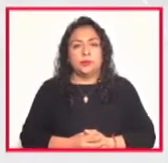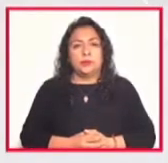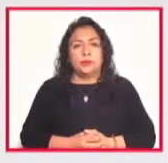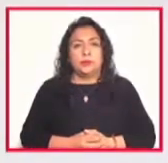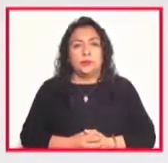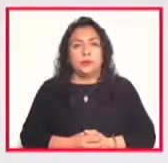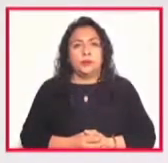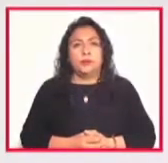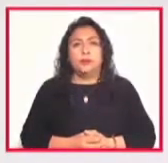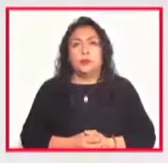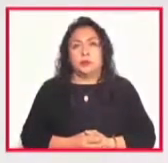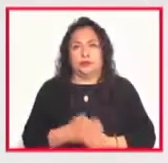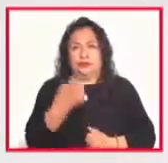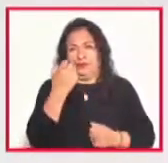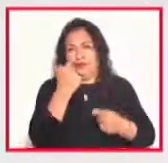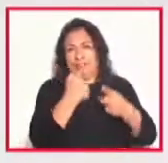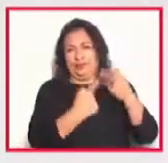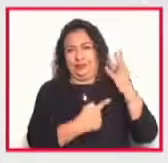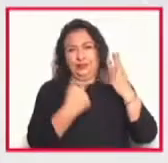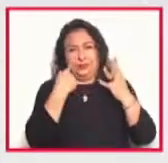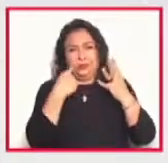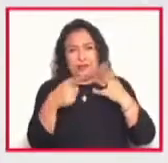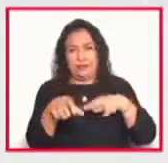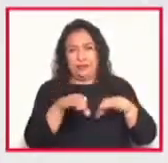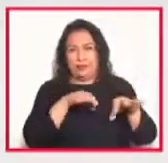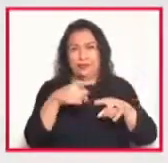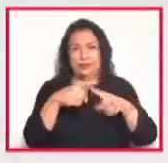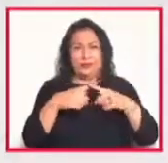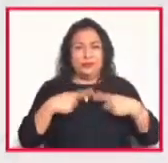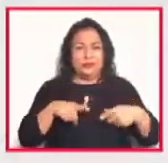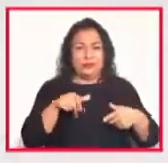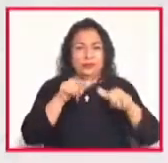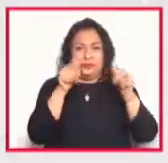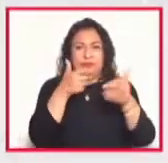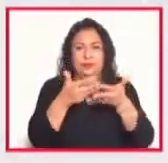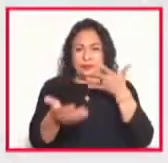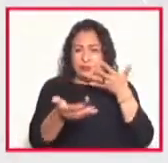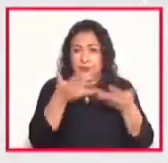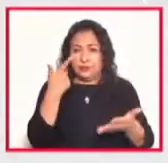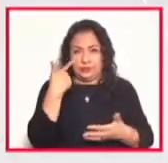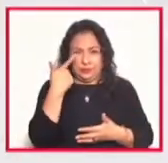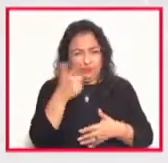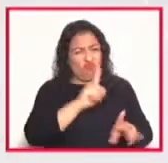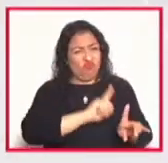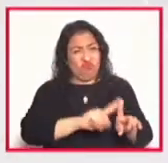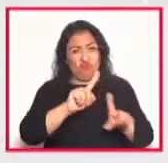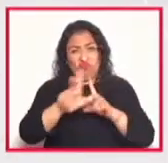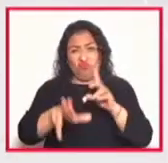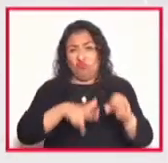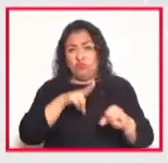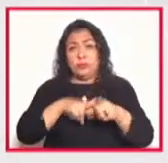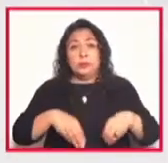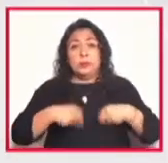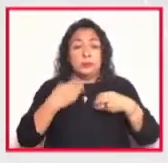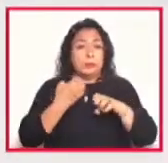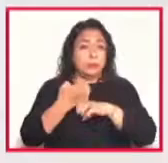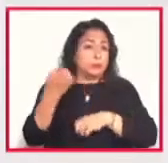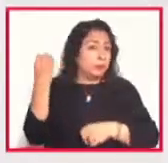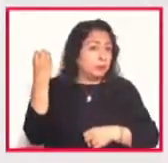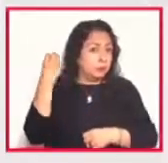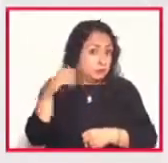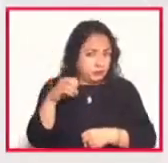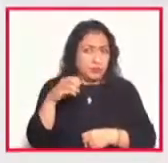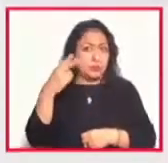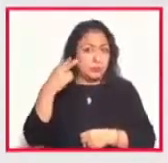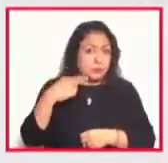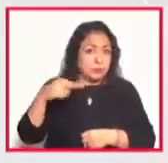todos estos elementos que conforman el trabajo de los artesanos son un reflejo de la gran diversidad natural que habita en el estado si viajamos